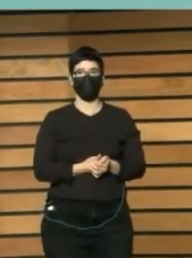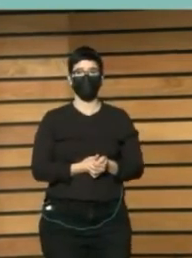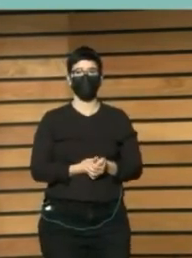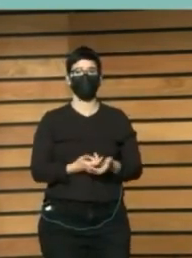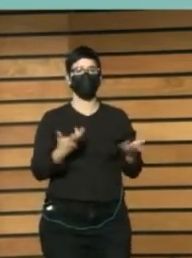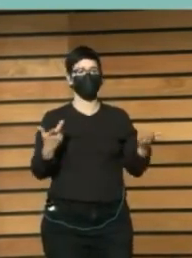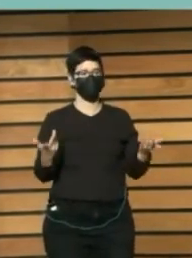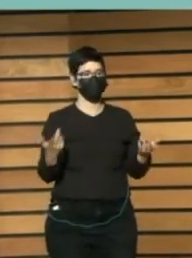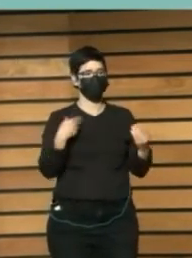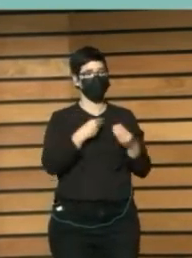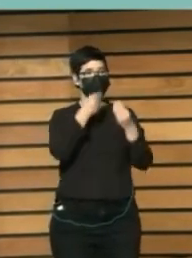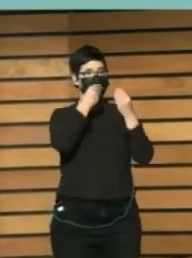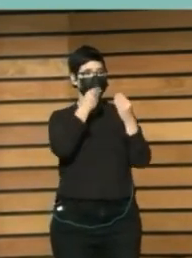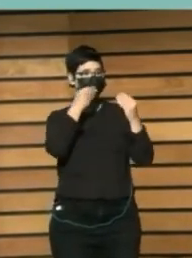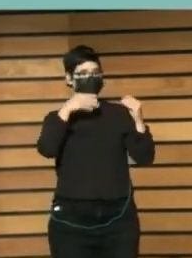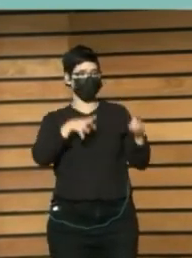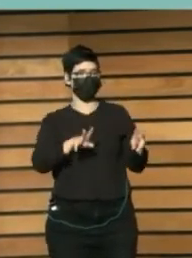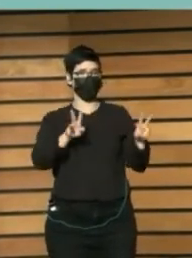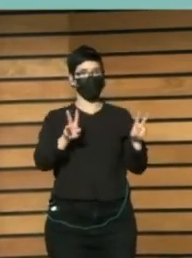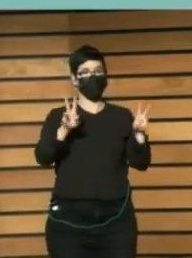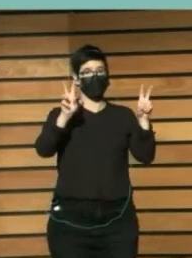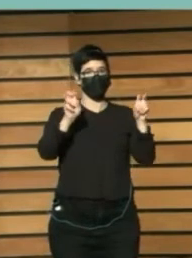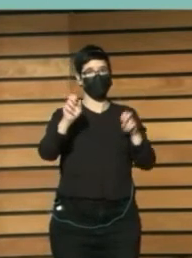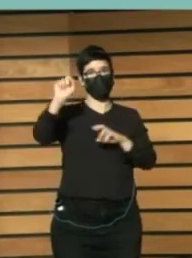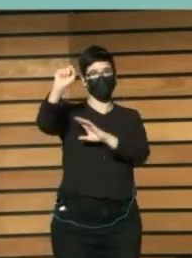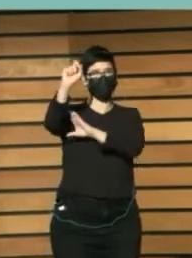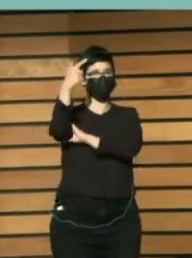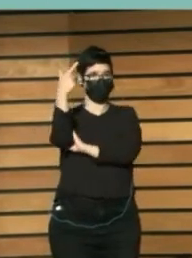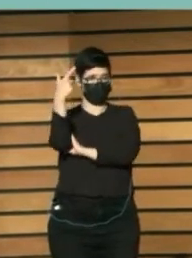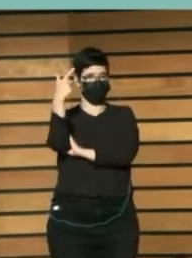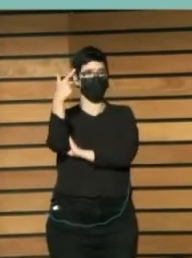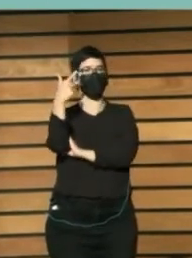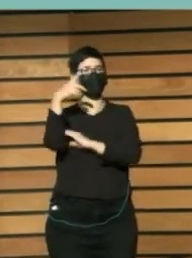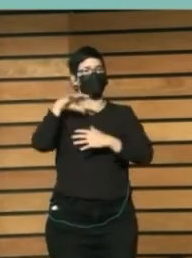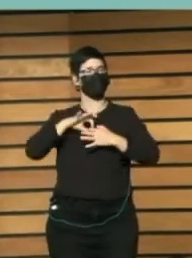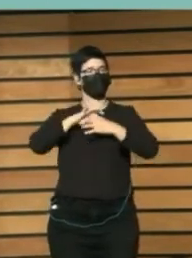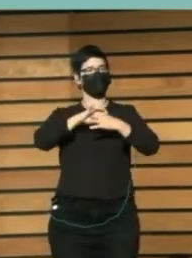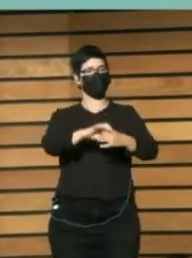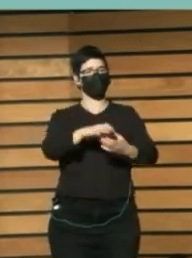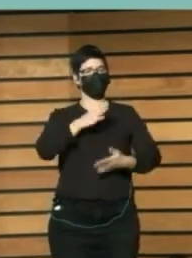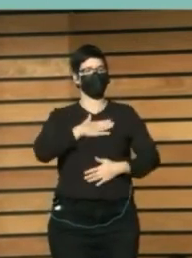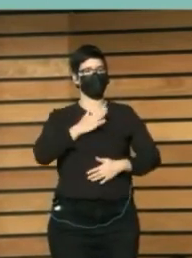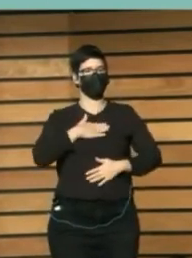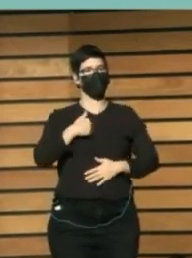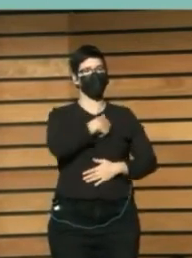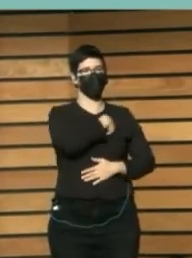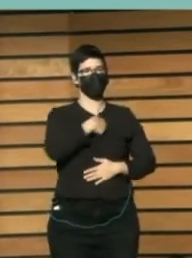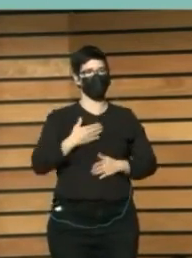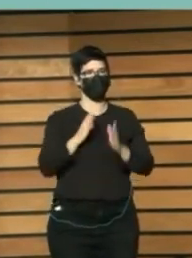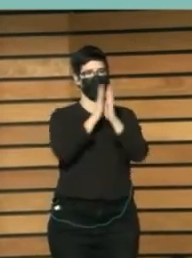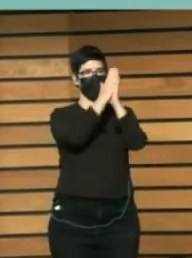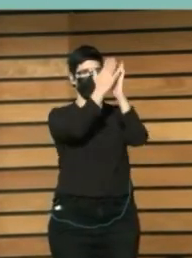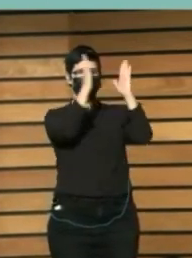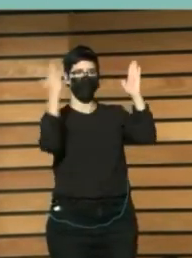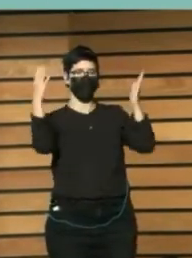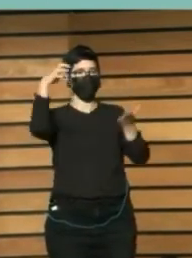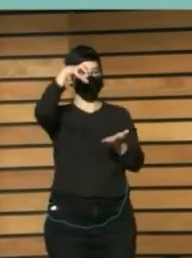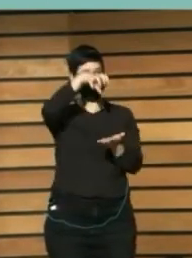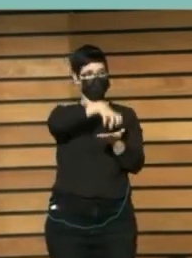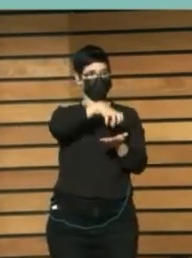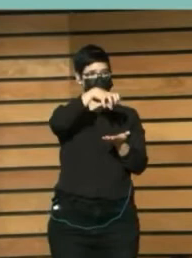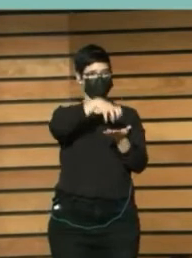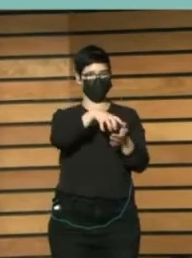Hay una historia Cerca del sol Que también tiene que ver Con nuestro papel Como biblioteca Que viene